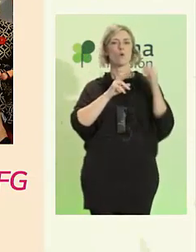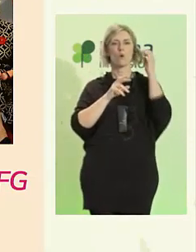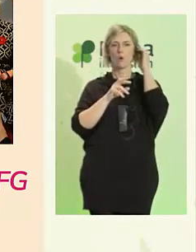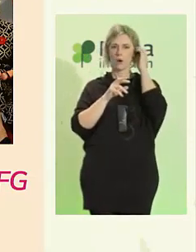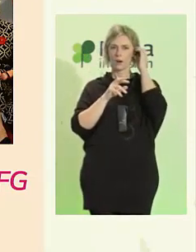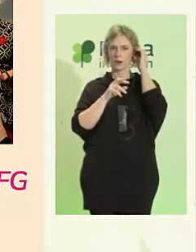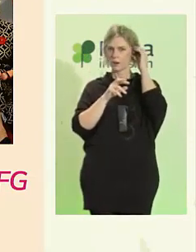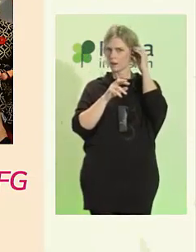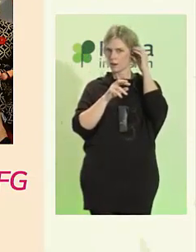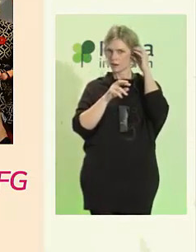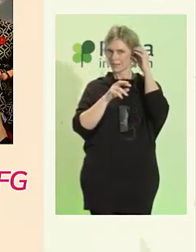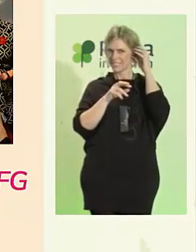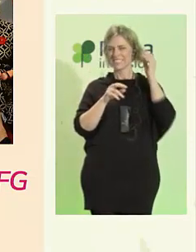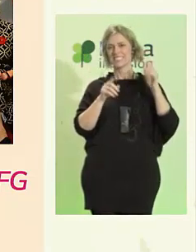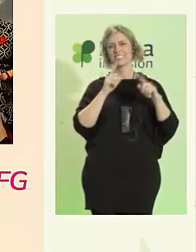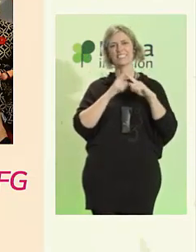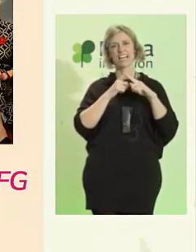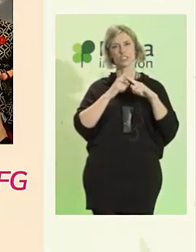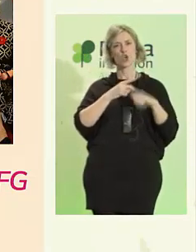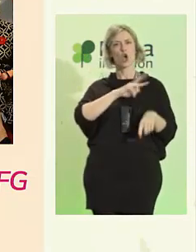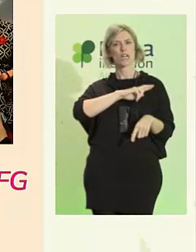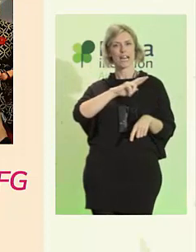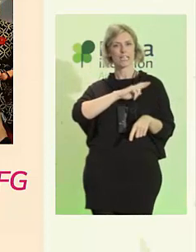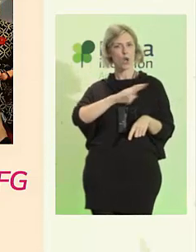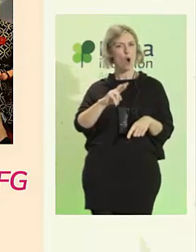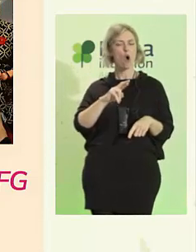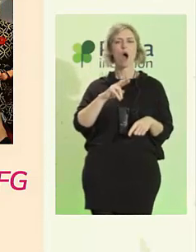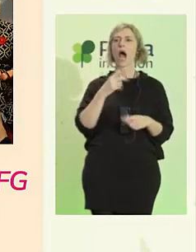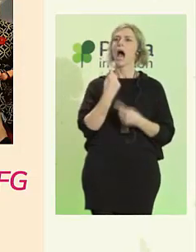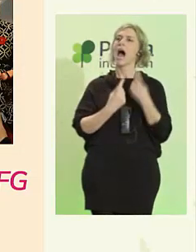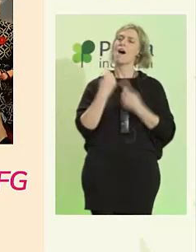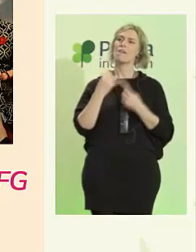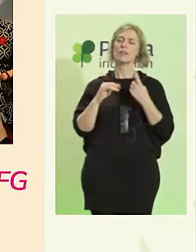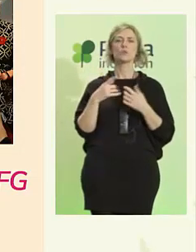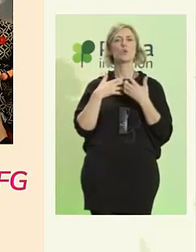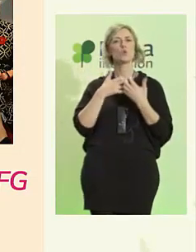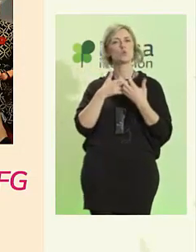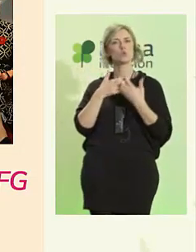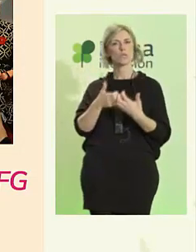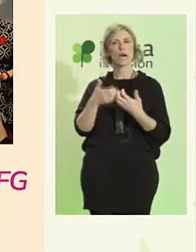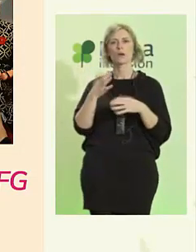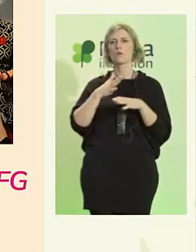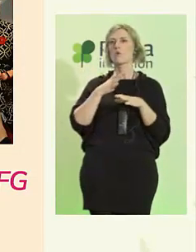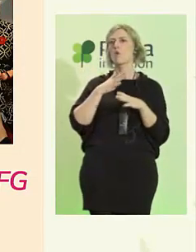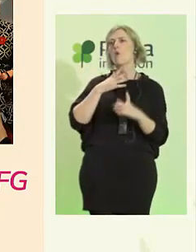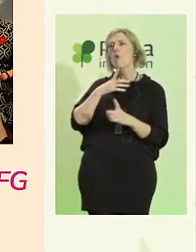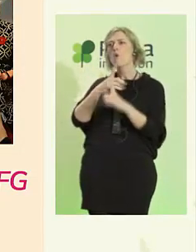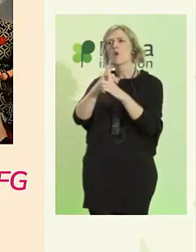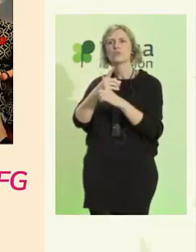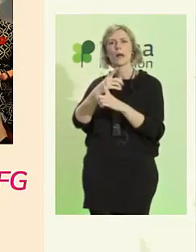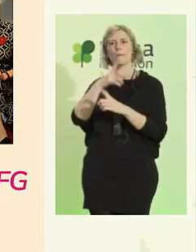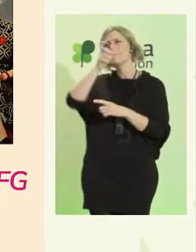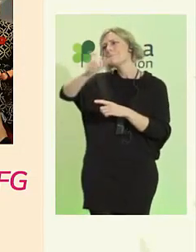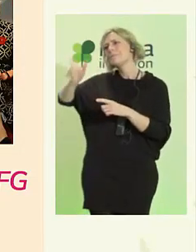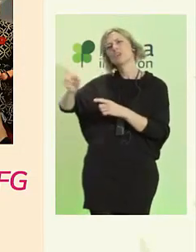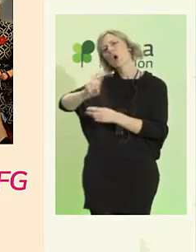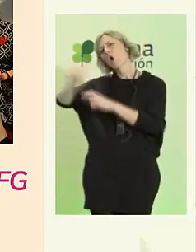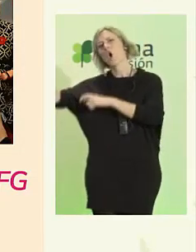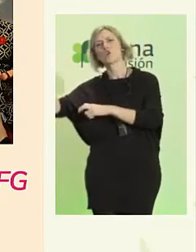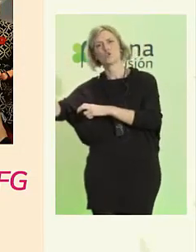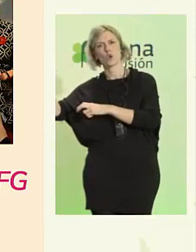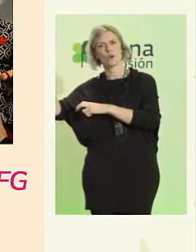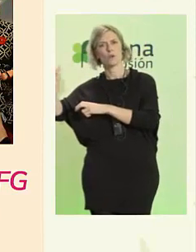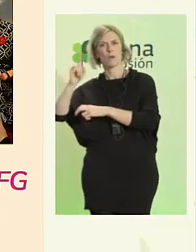A veces tienes que luchar contra la alteridad, contra los otros, contra la culpabilización, contra los